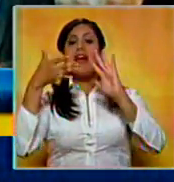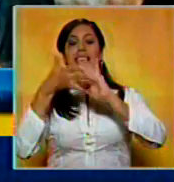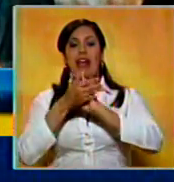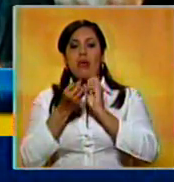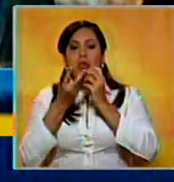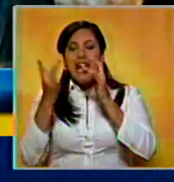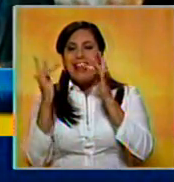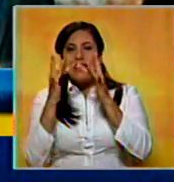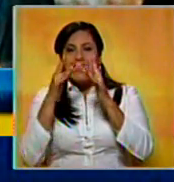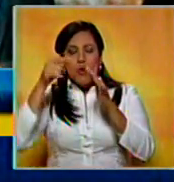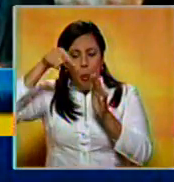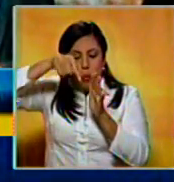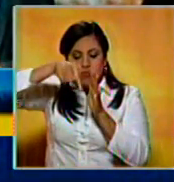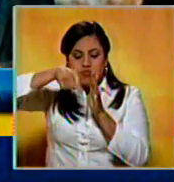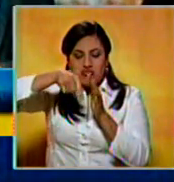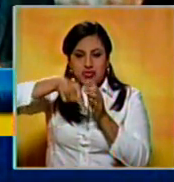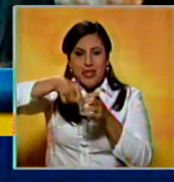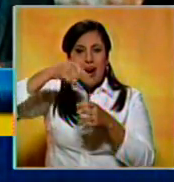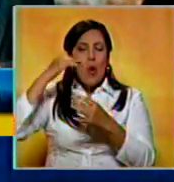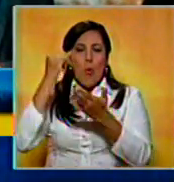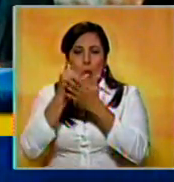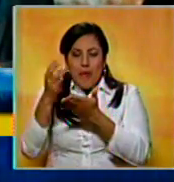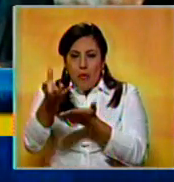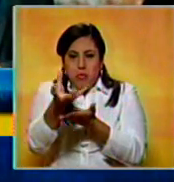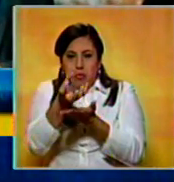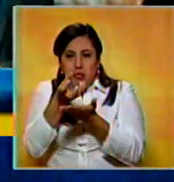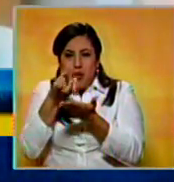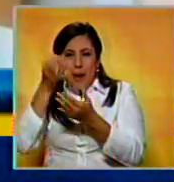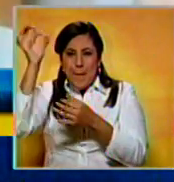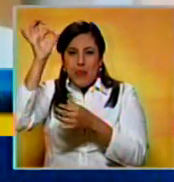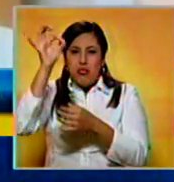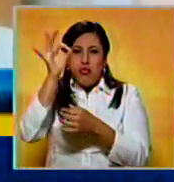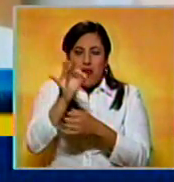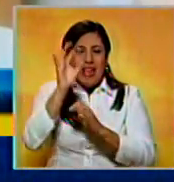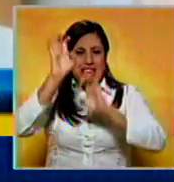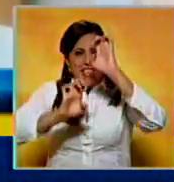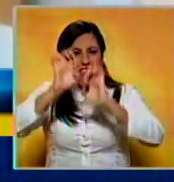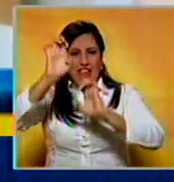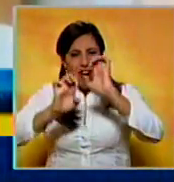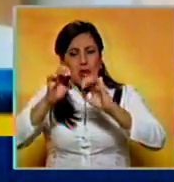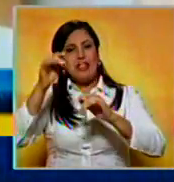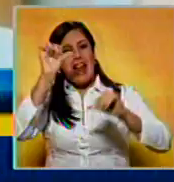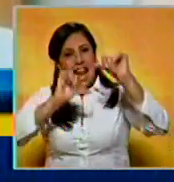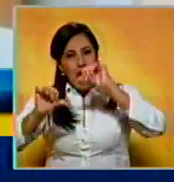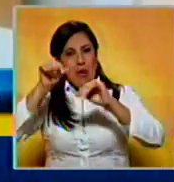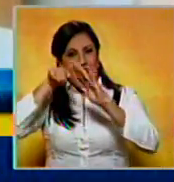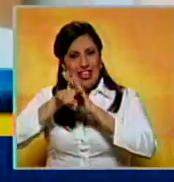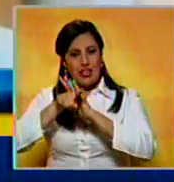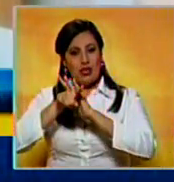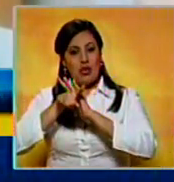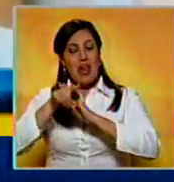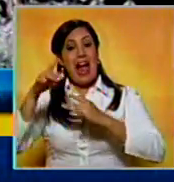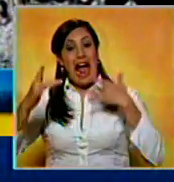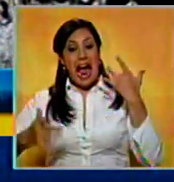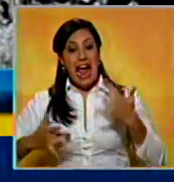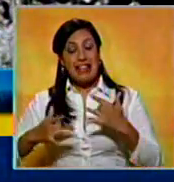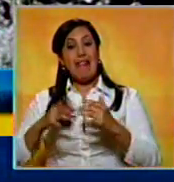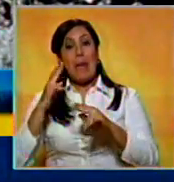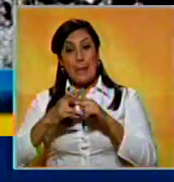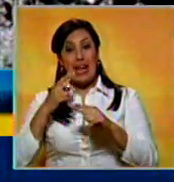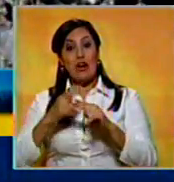despliegue su taladro y pueda recoger muestras del suelo y analizarlas en los laboratorios a bordo. Será una actividad